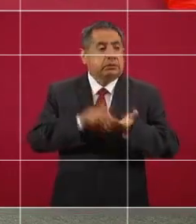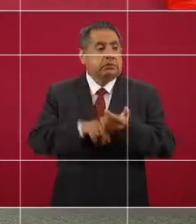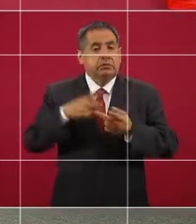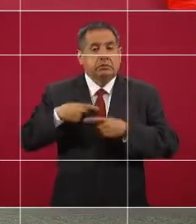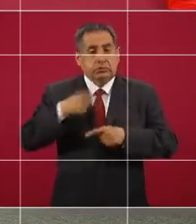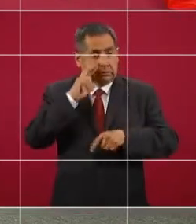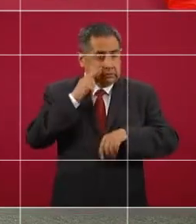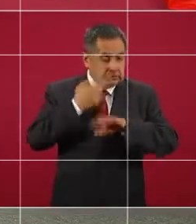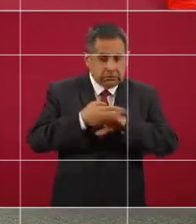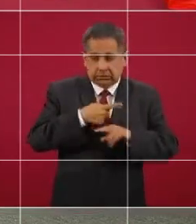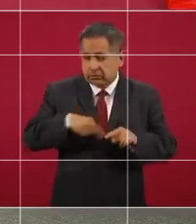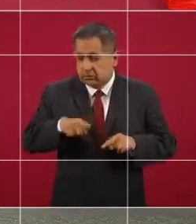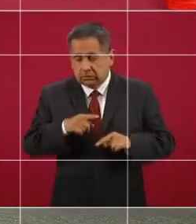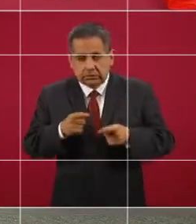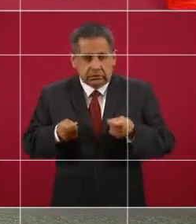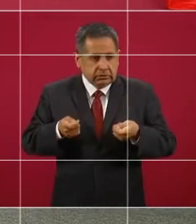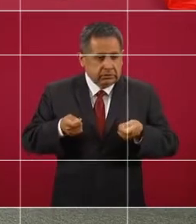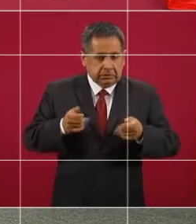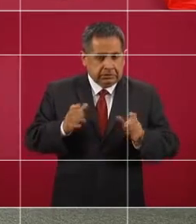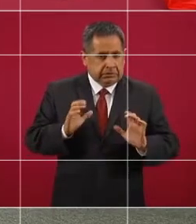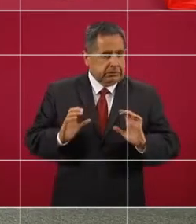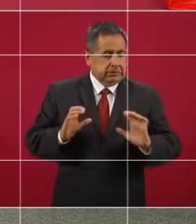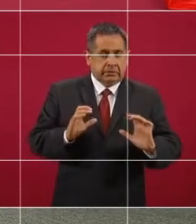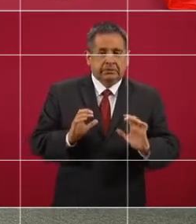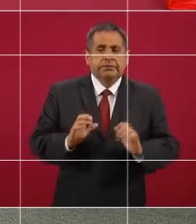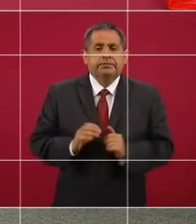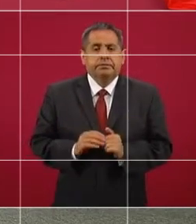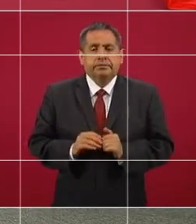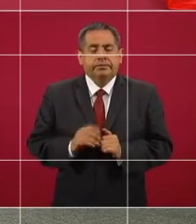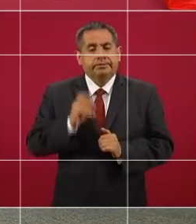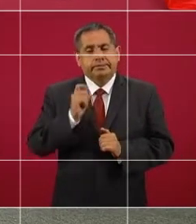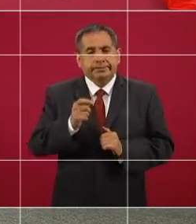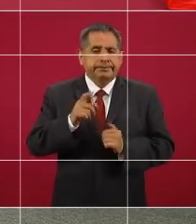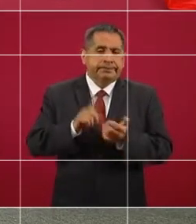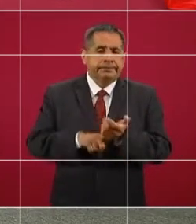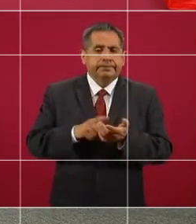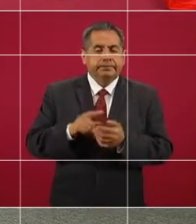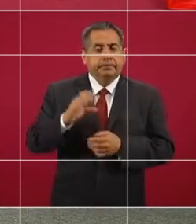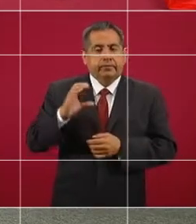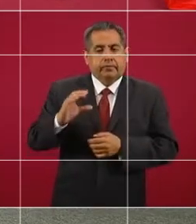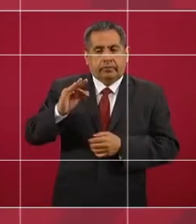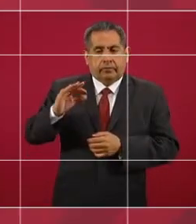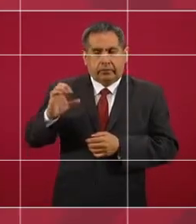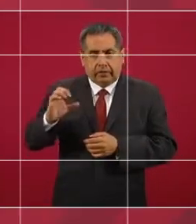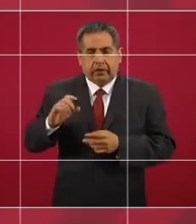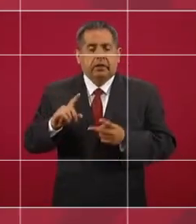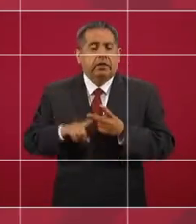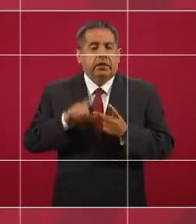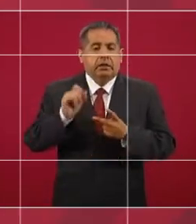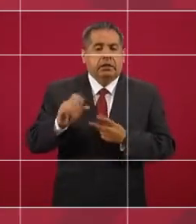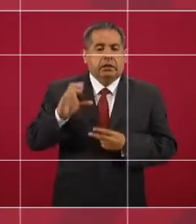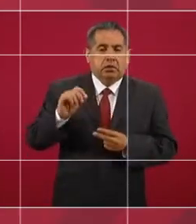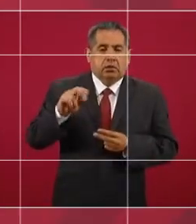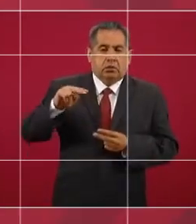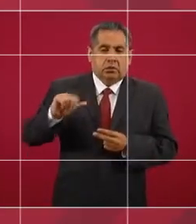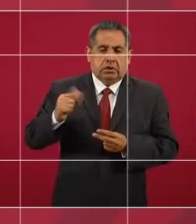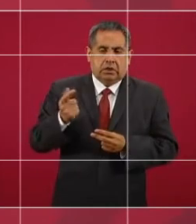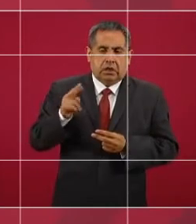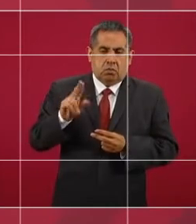las presas, que tiene que ver con Comisión Federal, tiene que ver con agua,